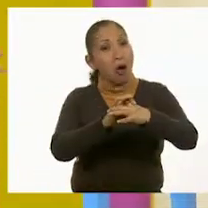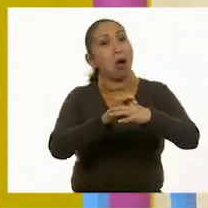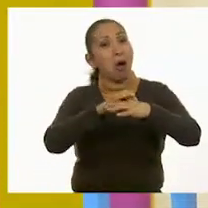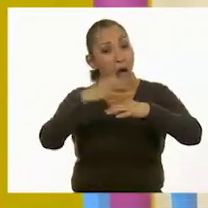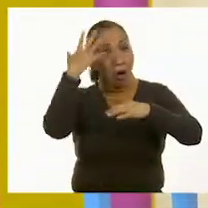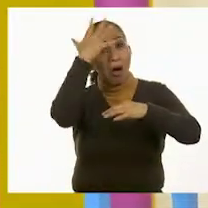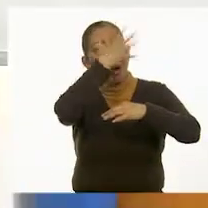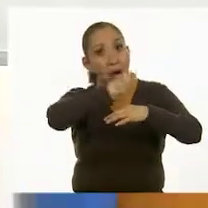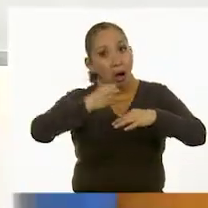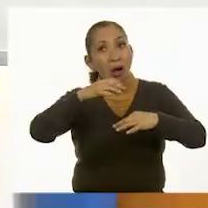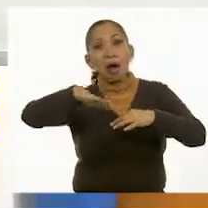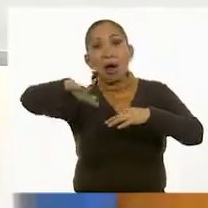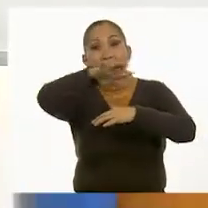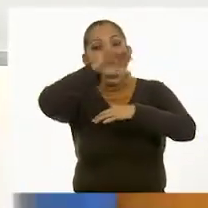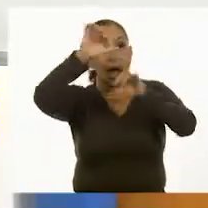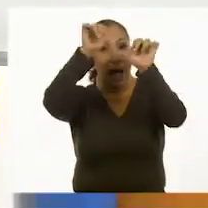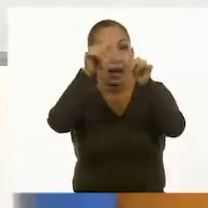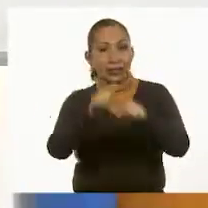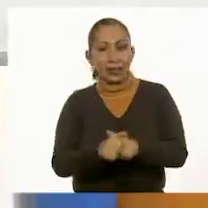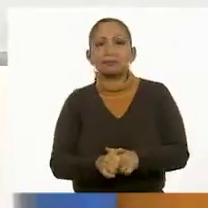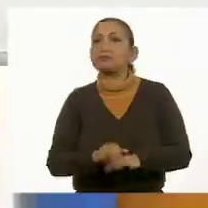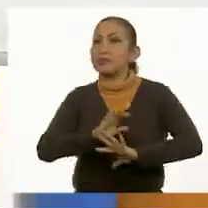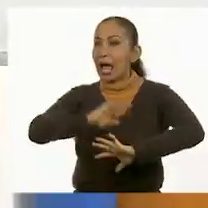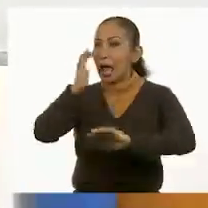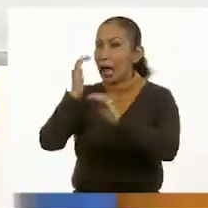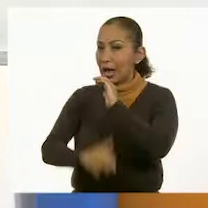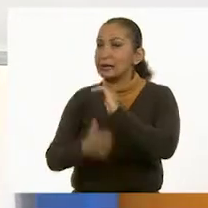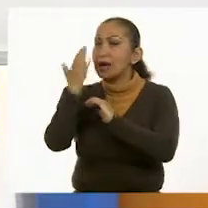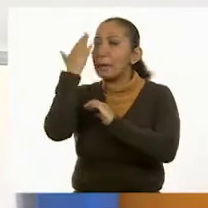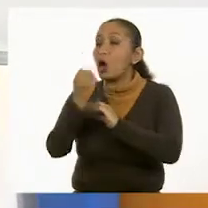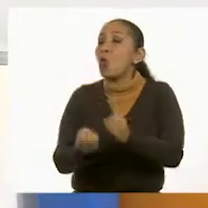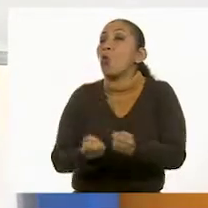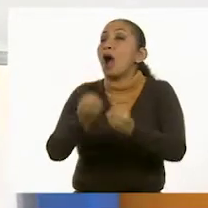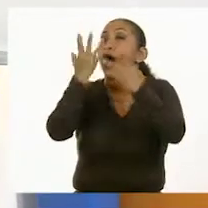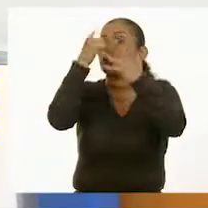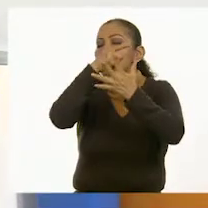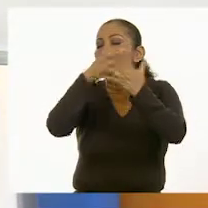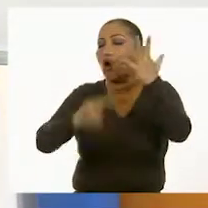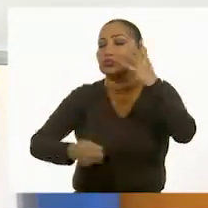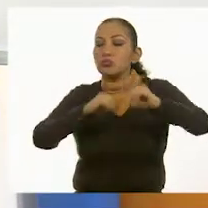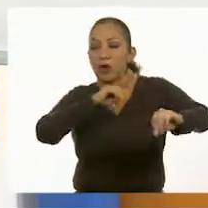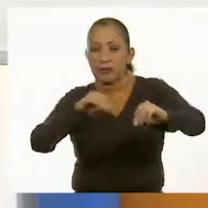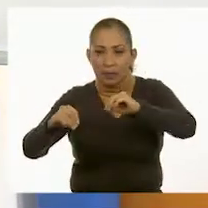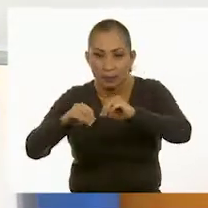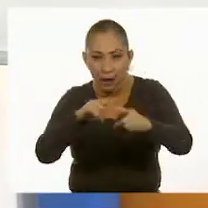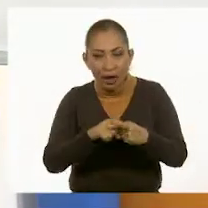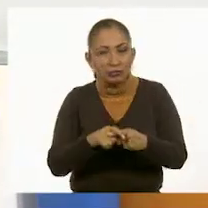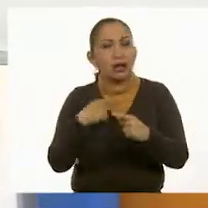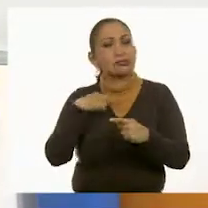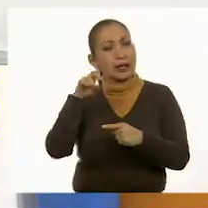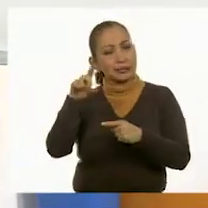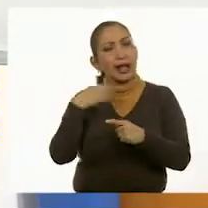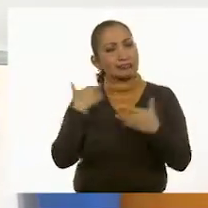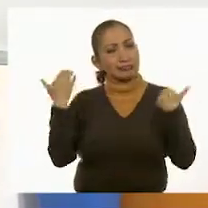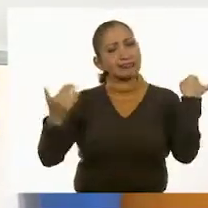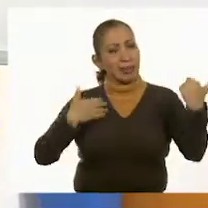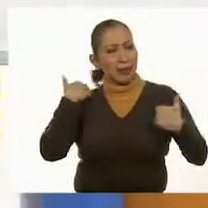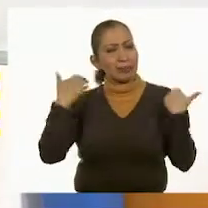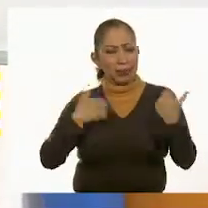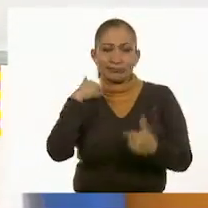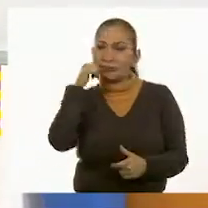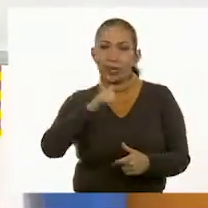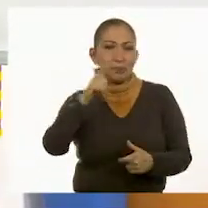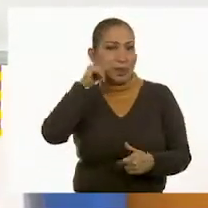las bellas artes. Así es. Y bueno, ya terminamos de saber cuántos son. Hicimos movimientos. Y pues creo que esta parte es divertido porque